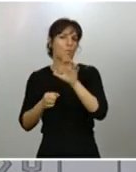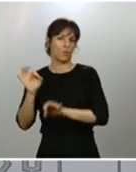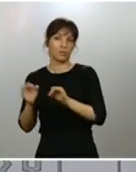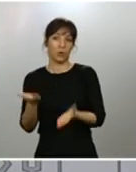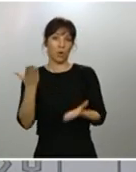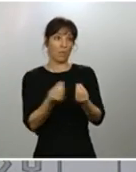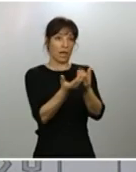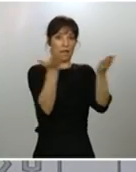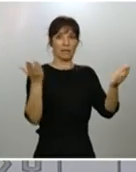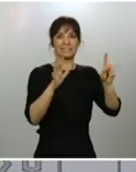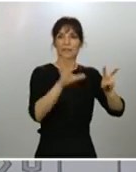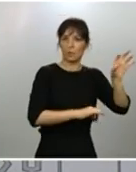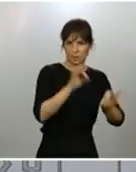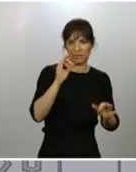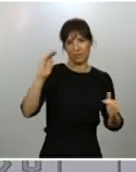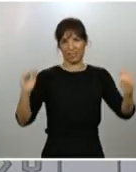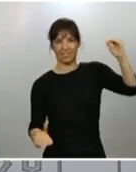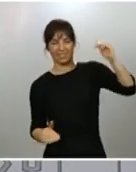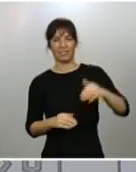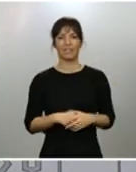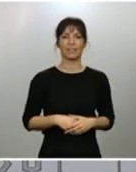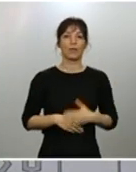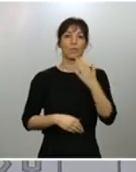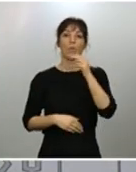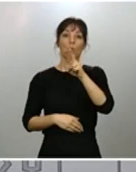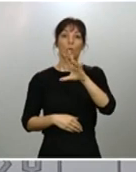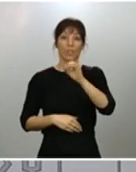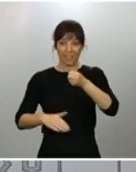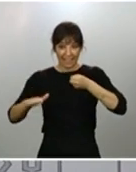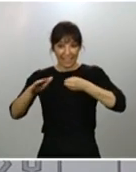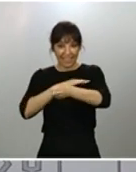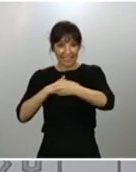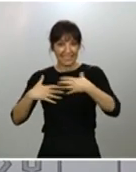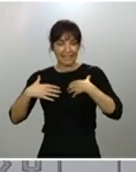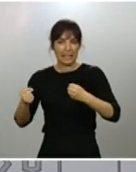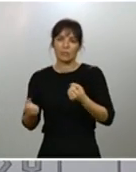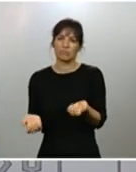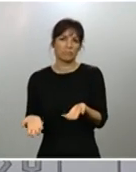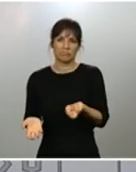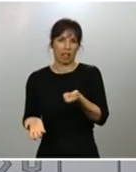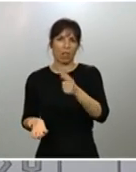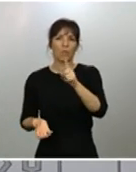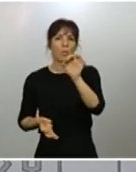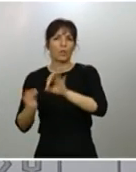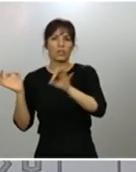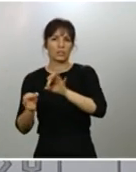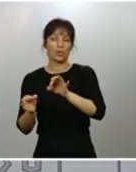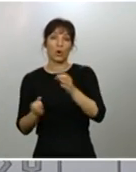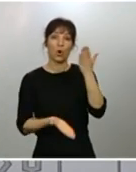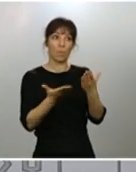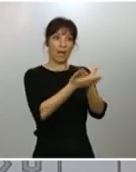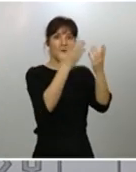población general. Sabemos que la admisión en UCI también es menor del 1%, 1,3% comparado con el 6% entre